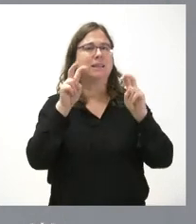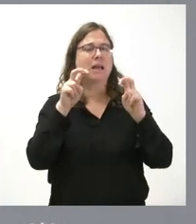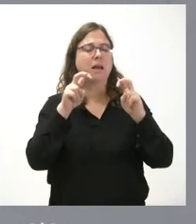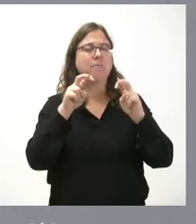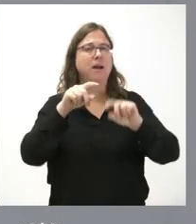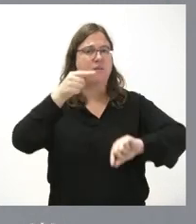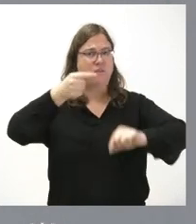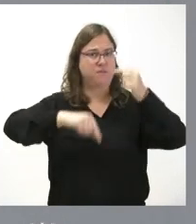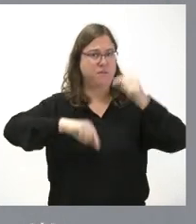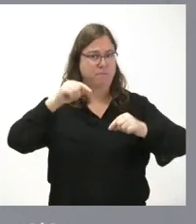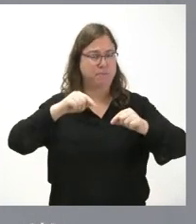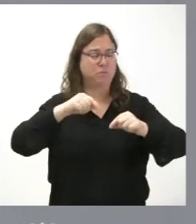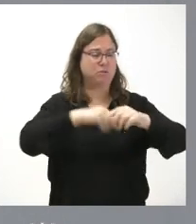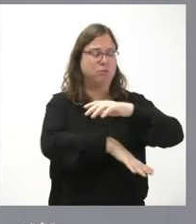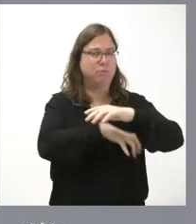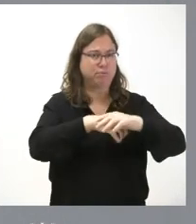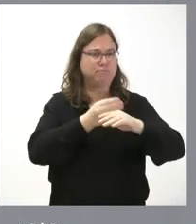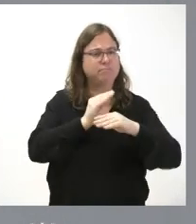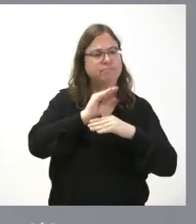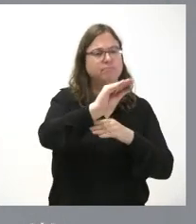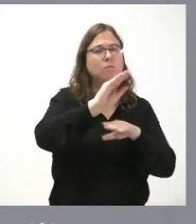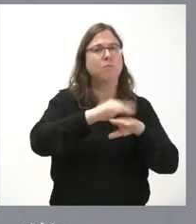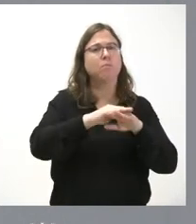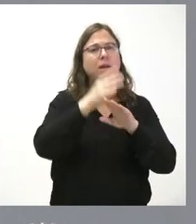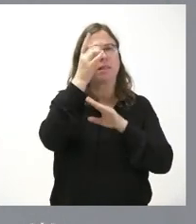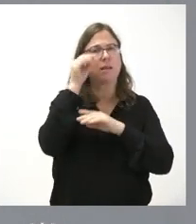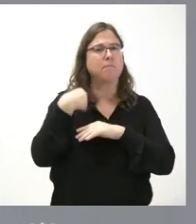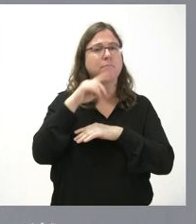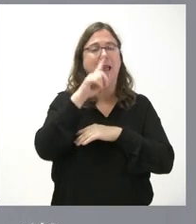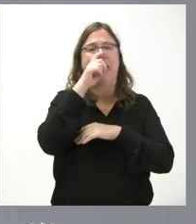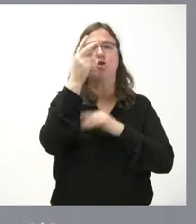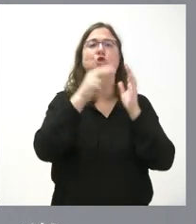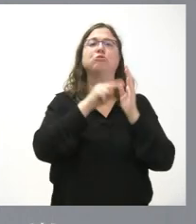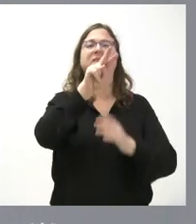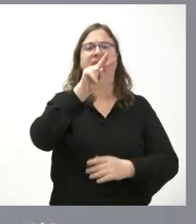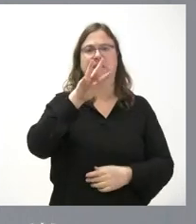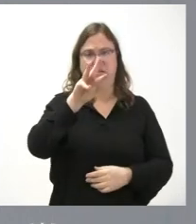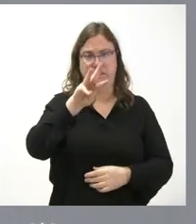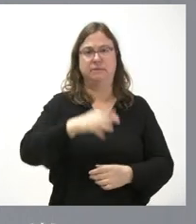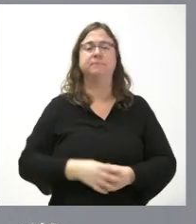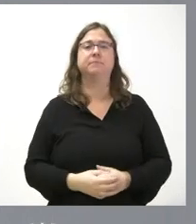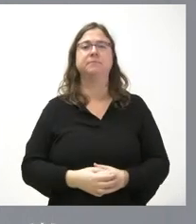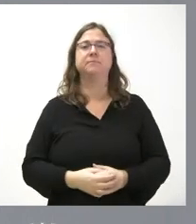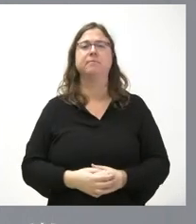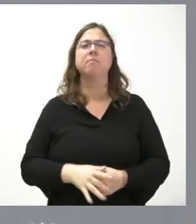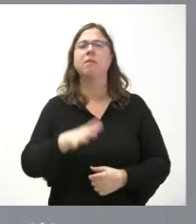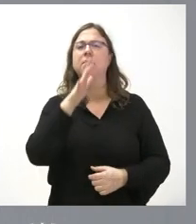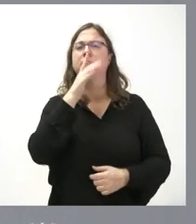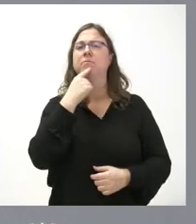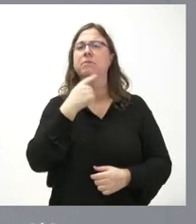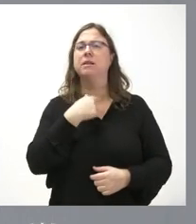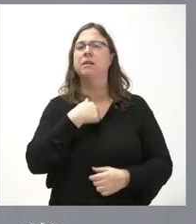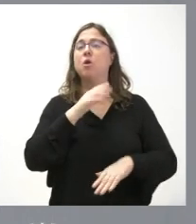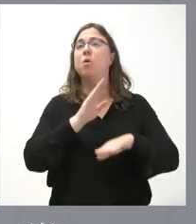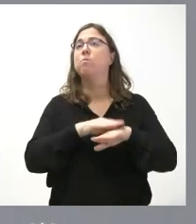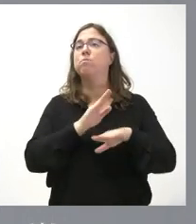anualidad es el presupuesto destinado a esta iniciativa es el año 2023 y me dice usted cuál es el sentido